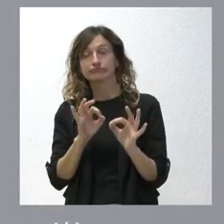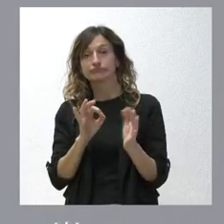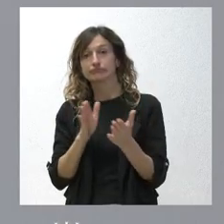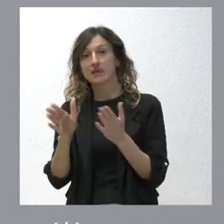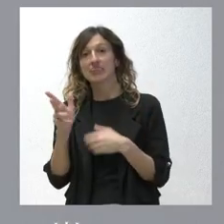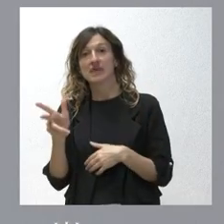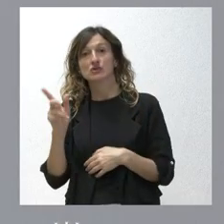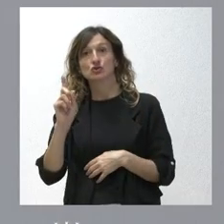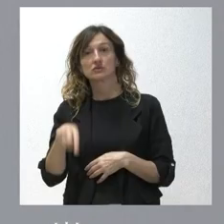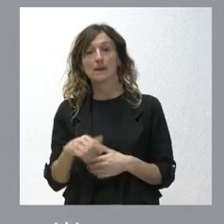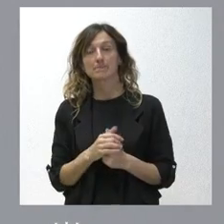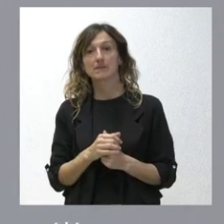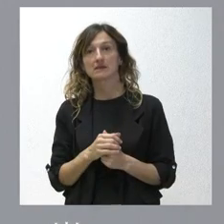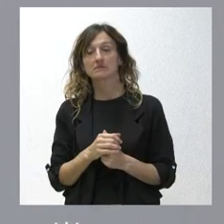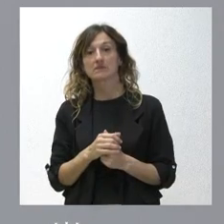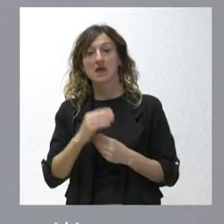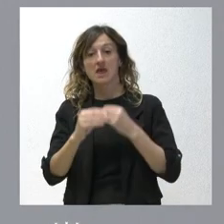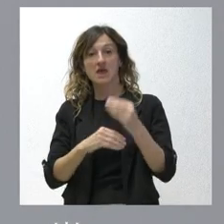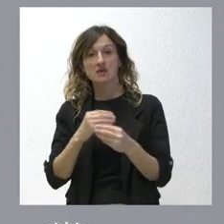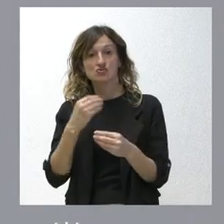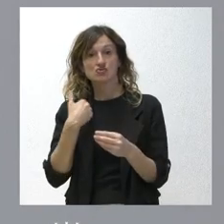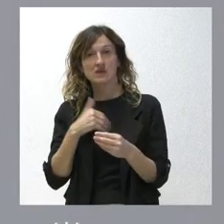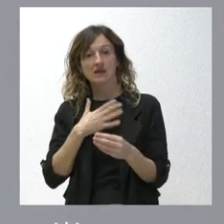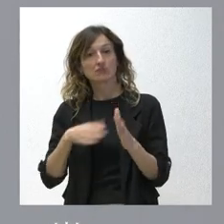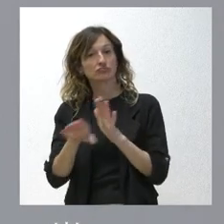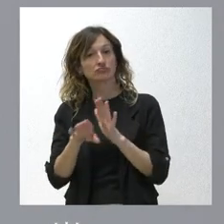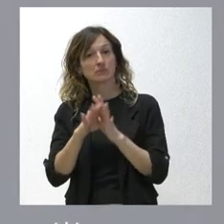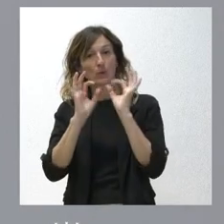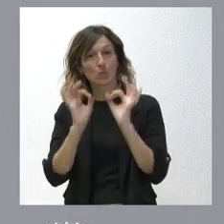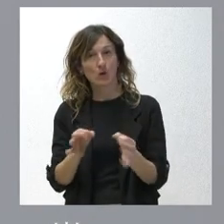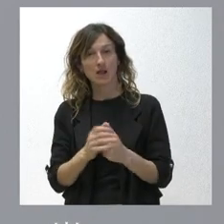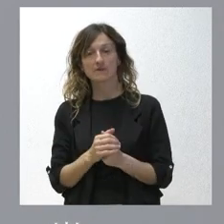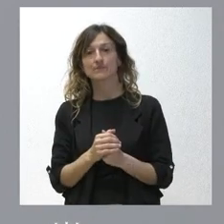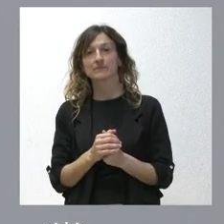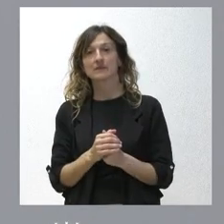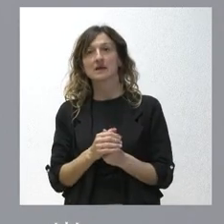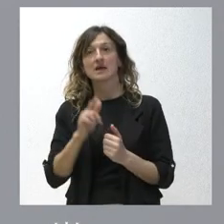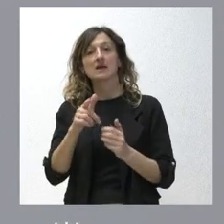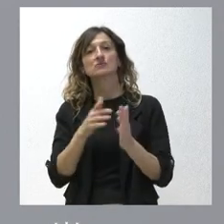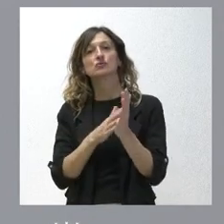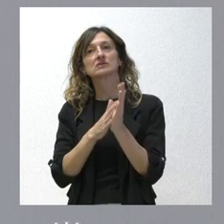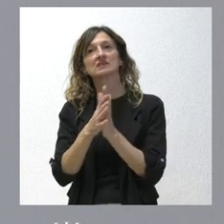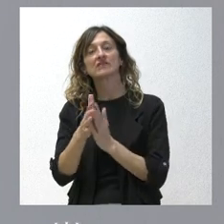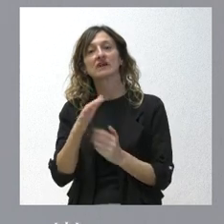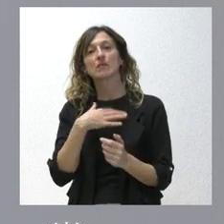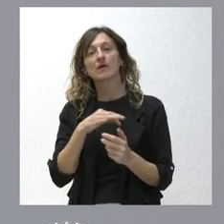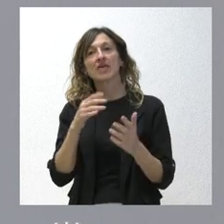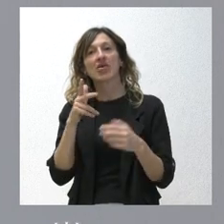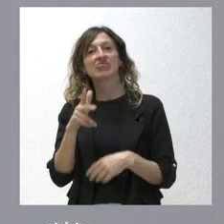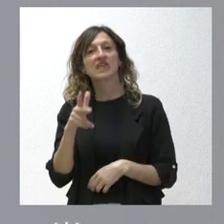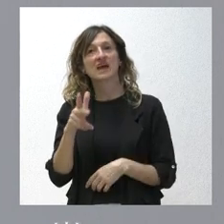realizar. Es lo que hemos hecho y es lo que queremos seguir haciendo. Esto hace, lógicamente, que se pueda ejercer este derecho